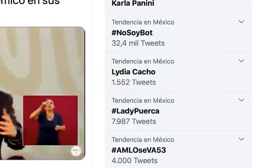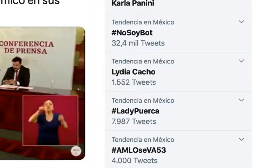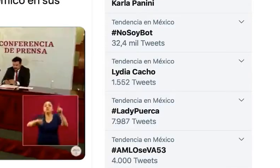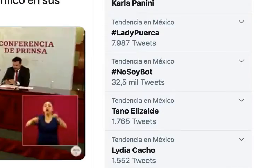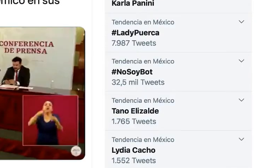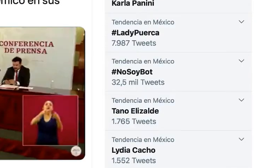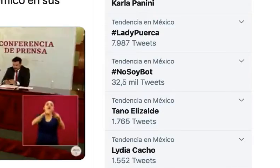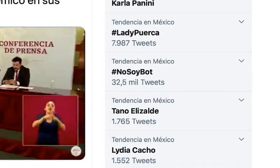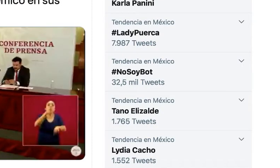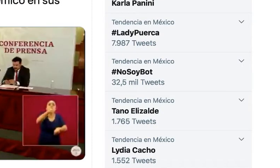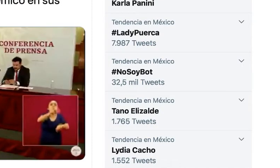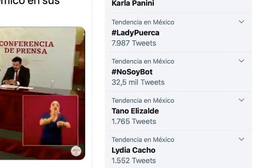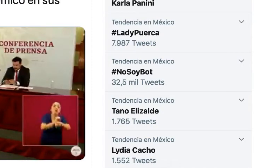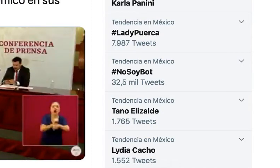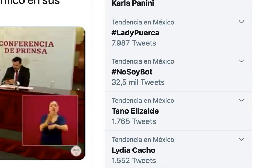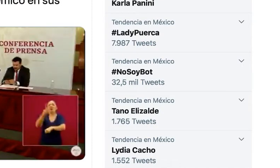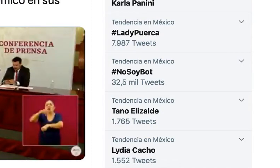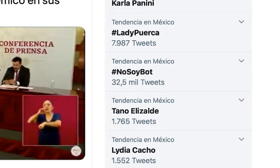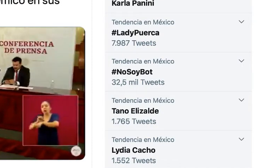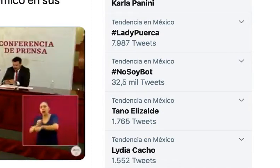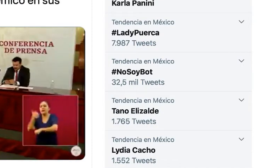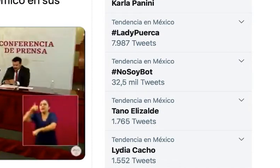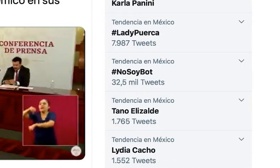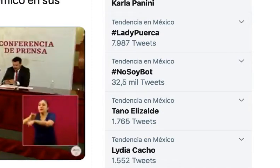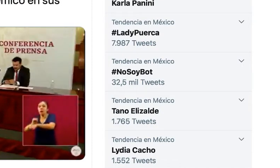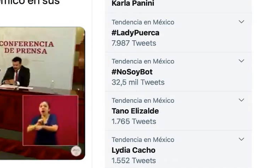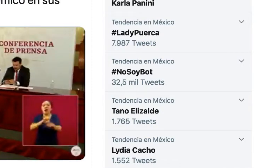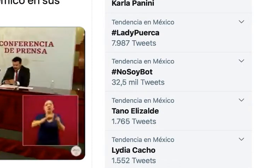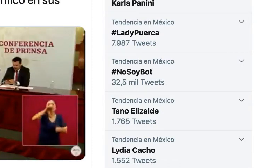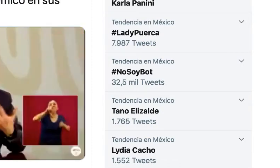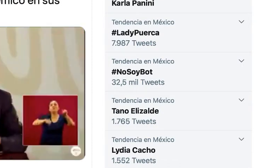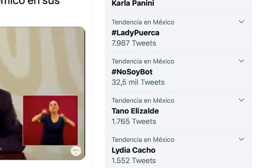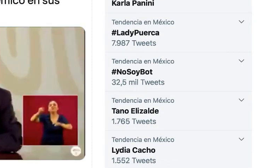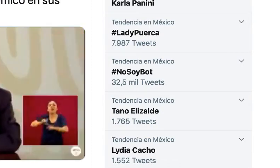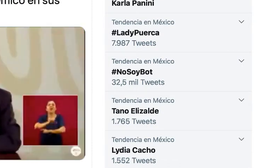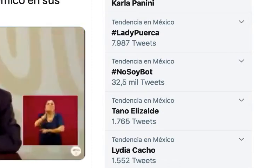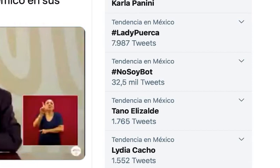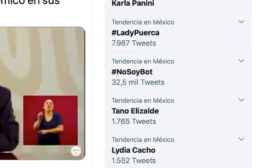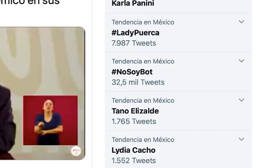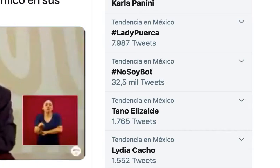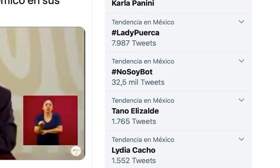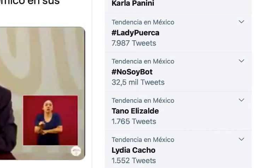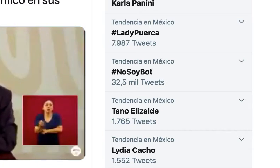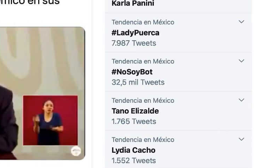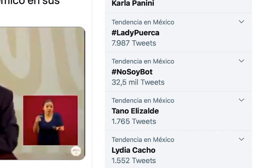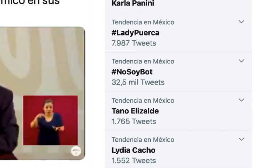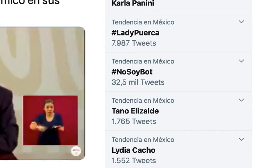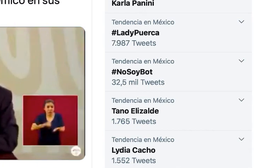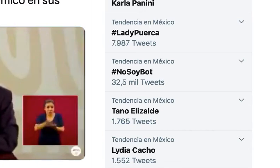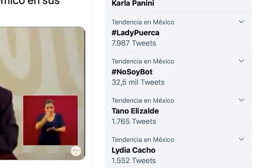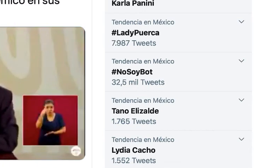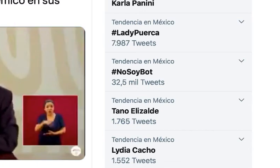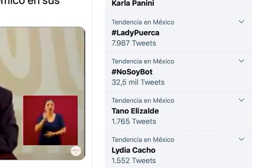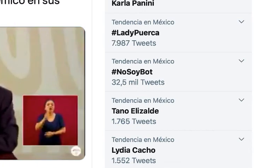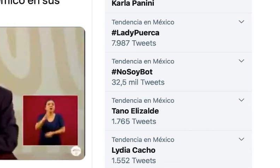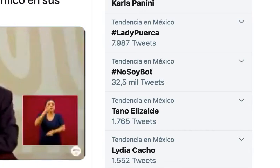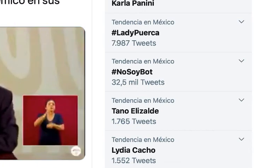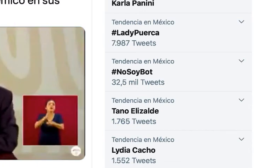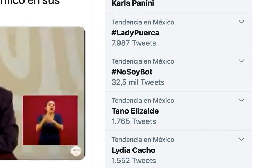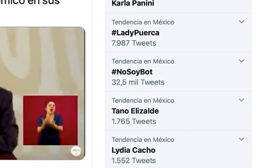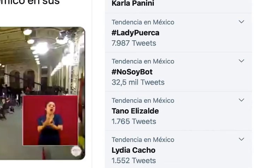Hola, ¿qué tal amigos, amigas? ¿Cómo están? Me da mucho gusto saludarles. Algunos ya pensando,